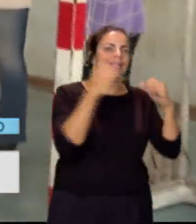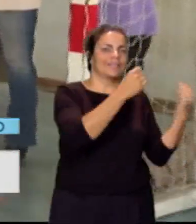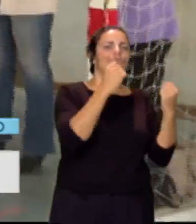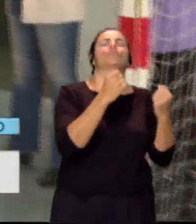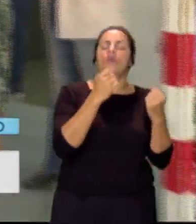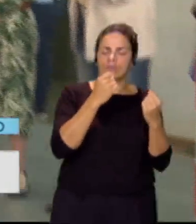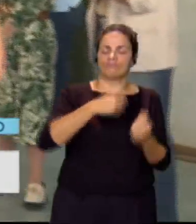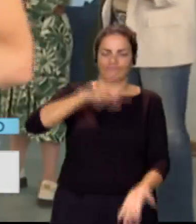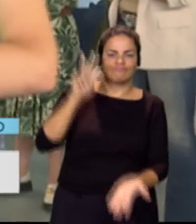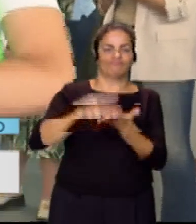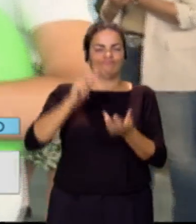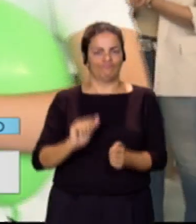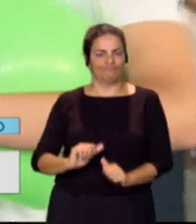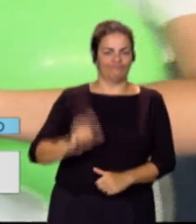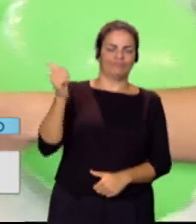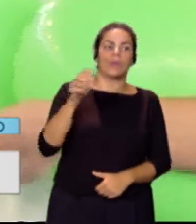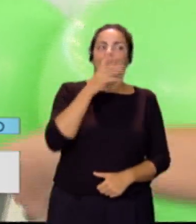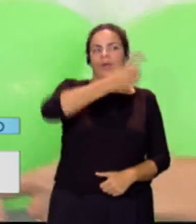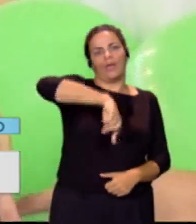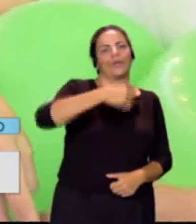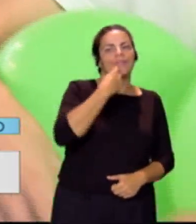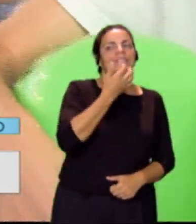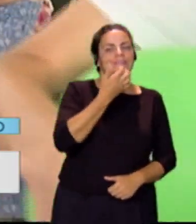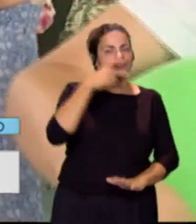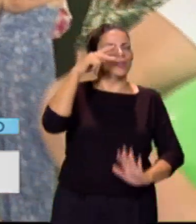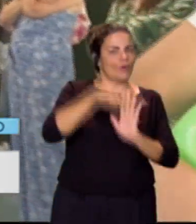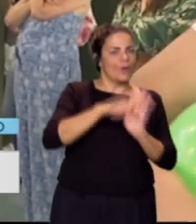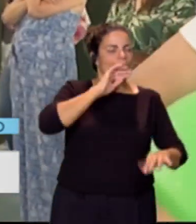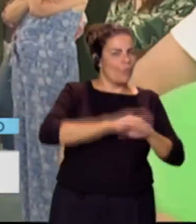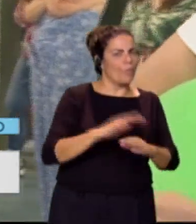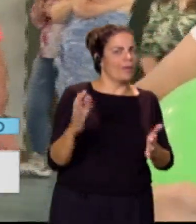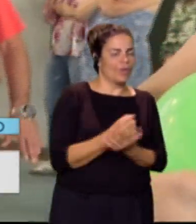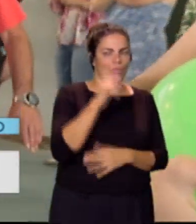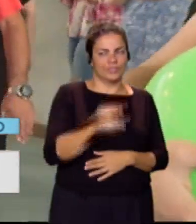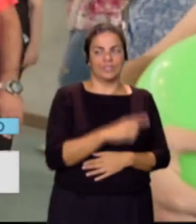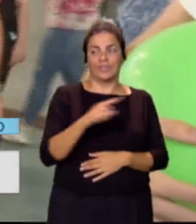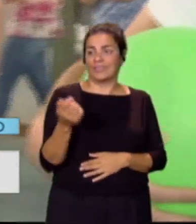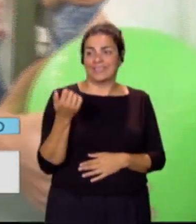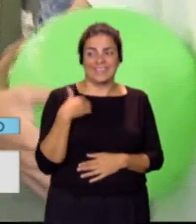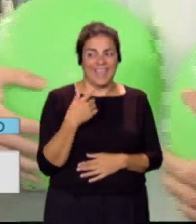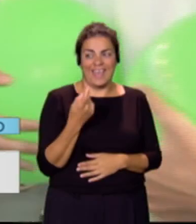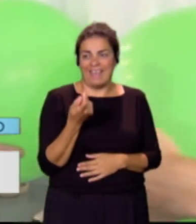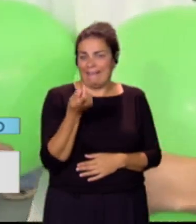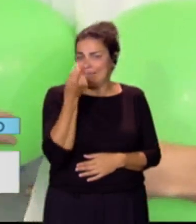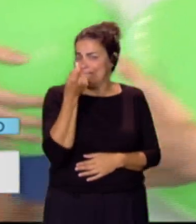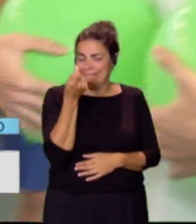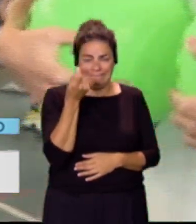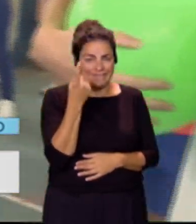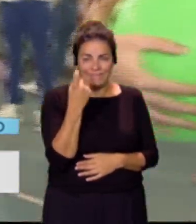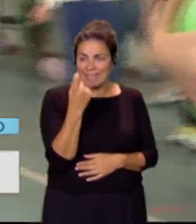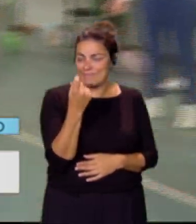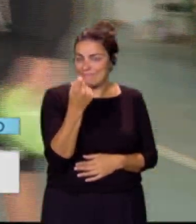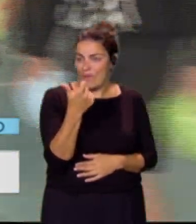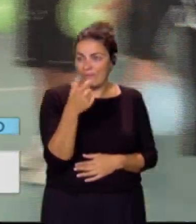que decide si está bien hecho todo y si cumplimos instrucciones y normas. Vamos a ver qué tal, ya falta muy poquito. Queda casi nada por contar, es nada más que